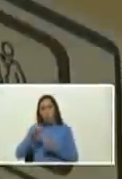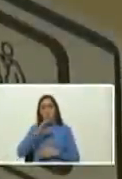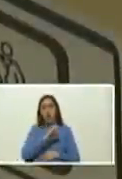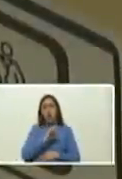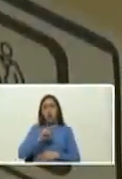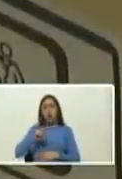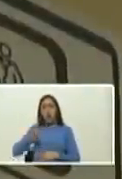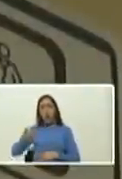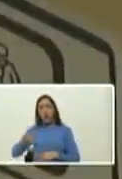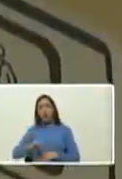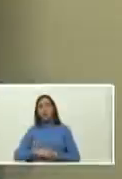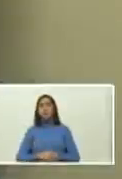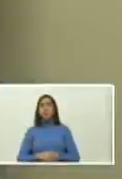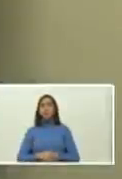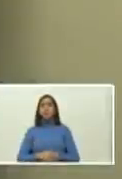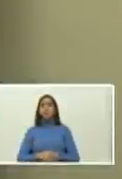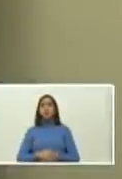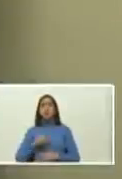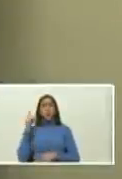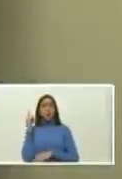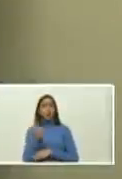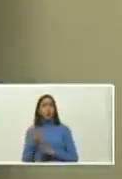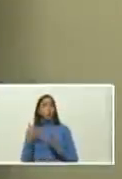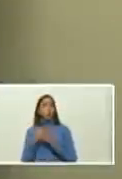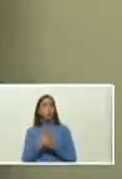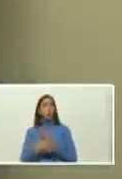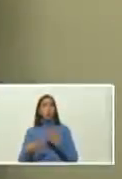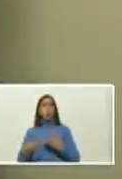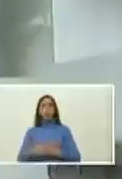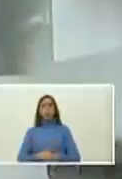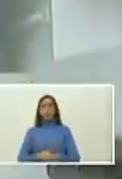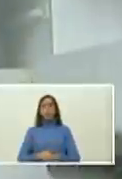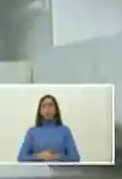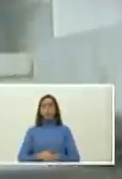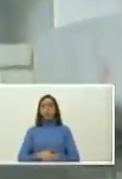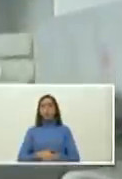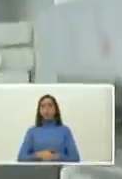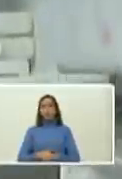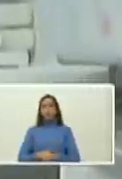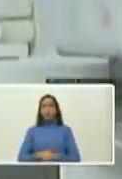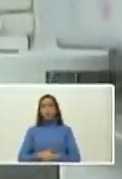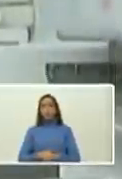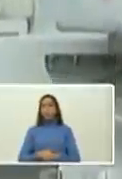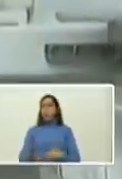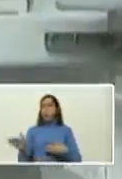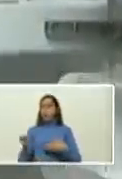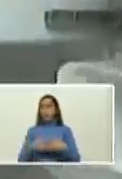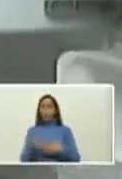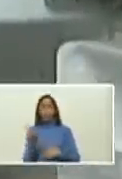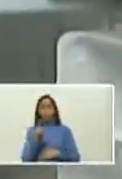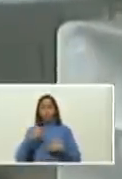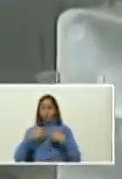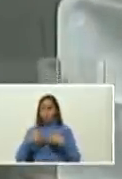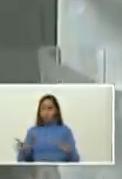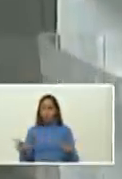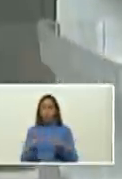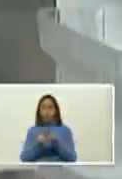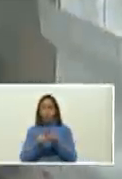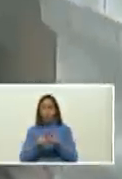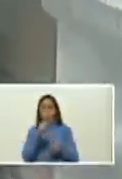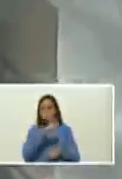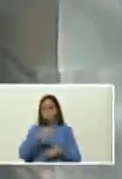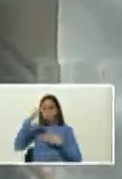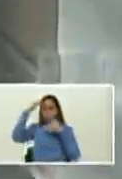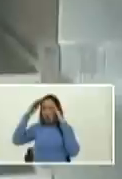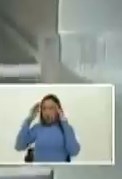una acatando su inquietud de que nunca estuviera cerrado el centro esa reparación se hizo de